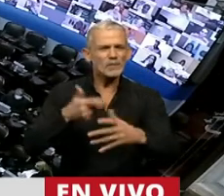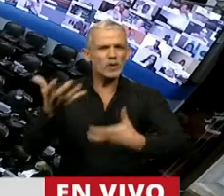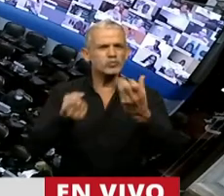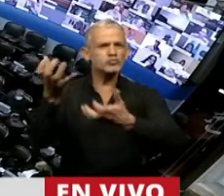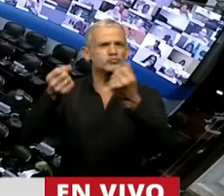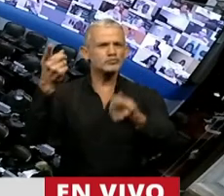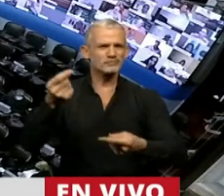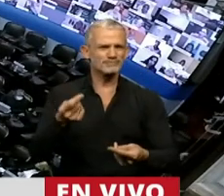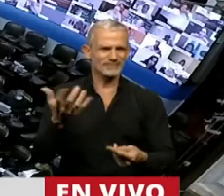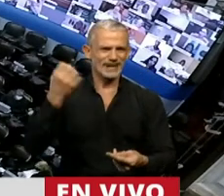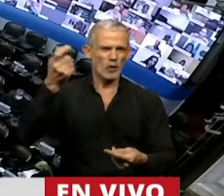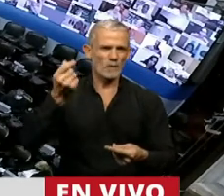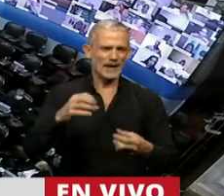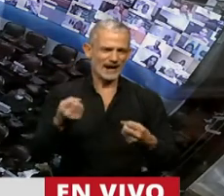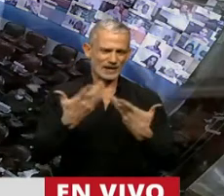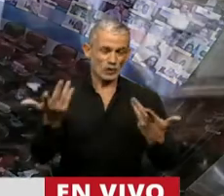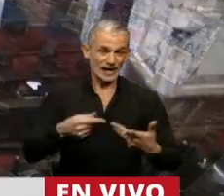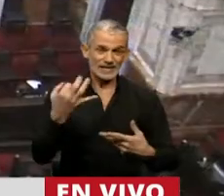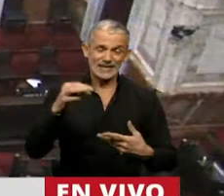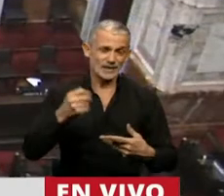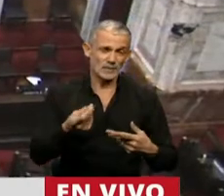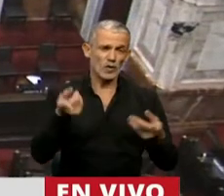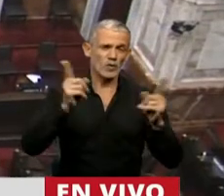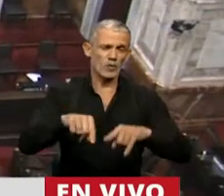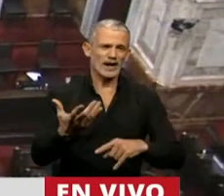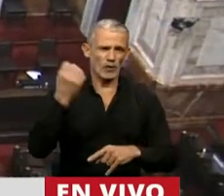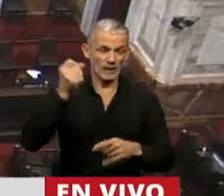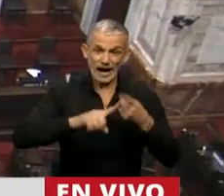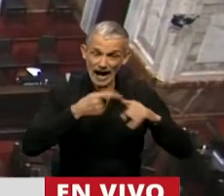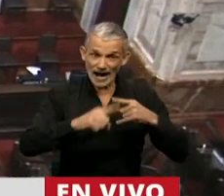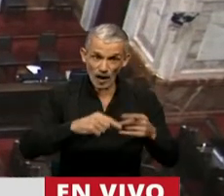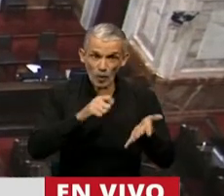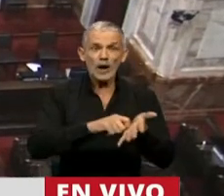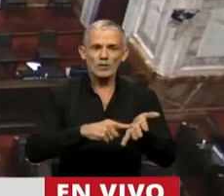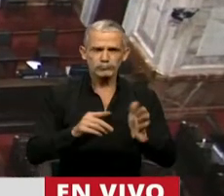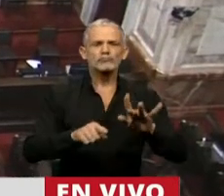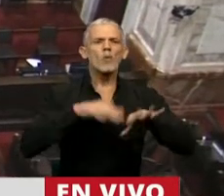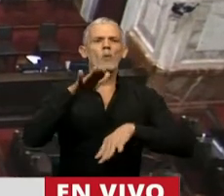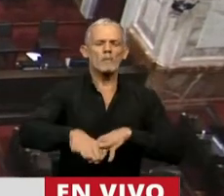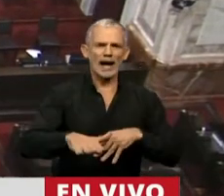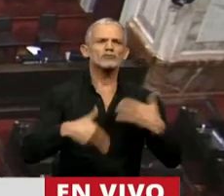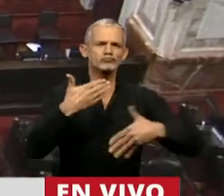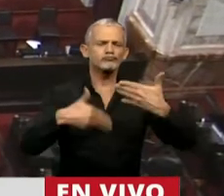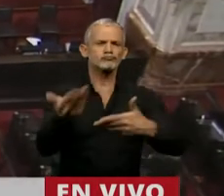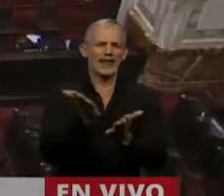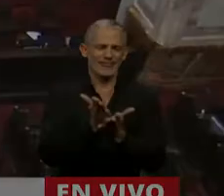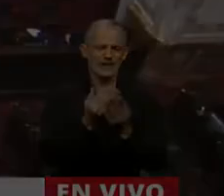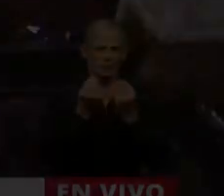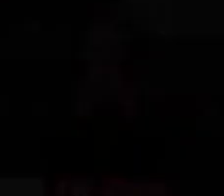que debemos empezar a saldar inmediatamente. Este acuerdo es un gran paso en esa dirección. Muchas gracias.